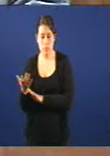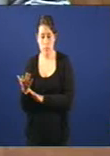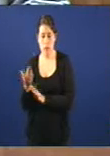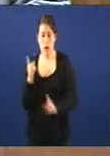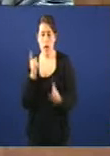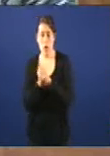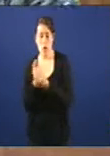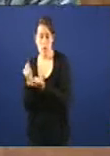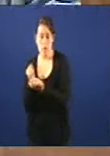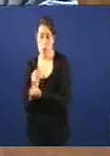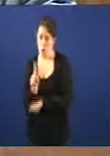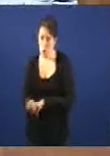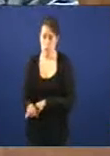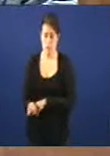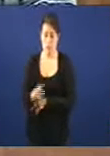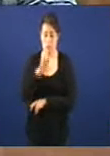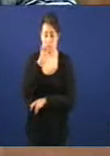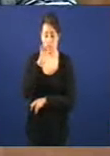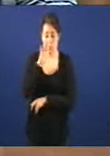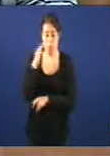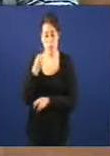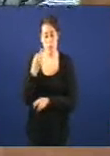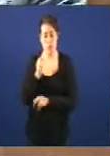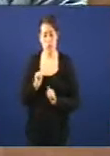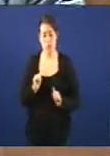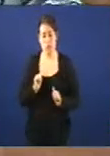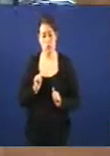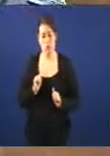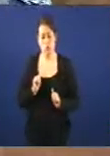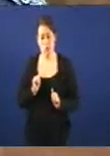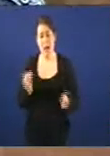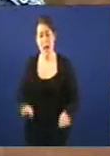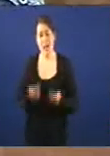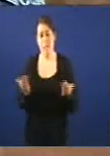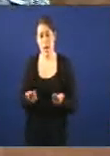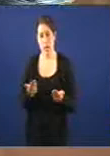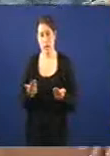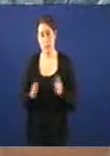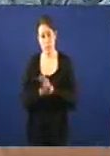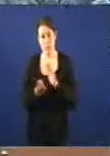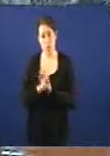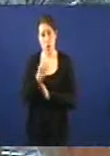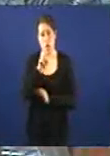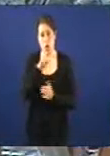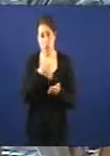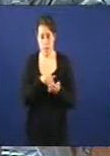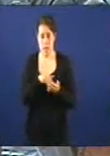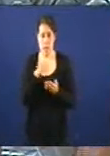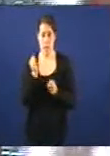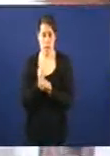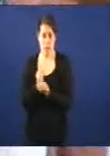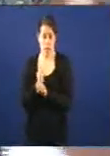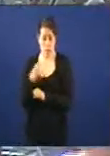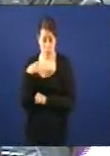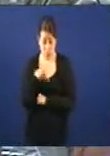en contra do emprego xa que logo xa debemos puxar por manter ese escase 12.000 empregos que a conserva mantén en Galicia dos